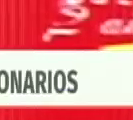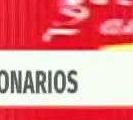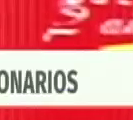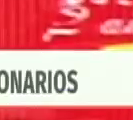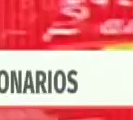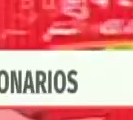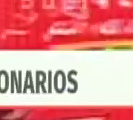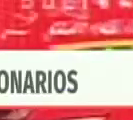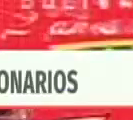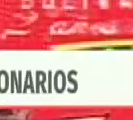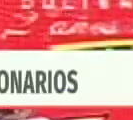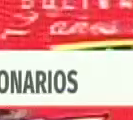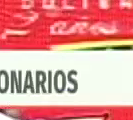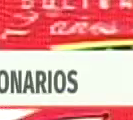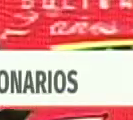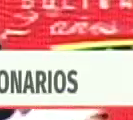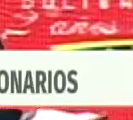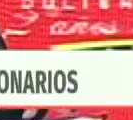una tarea.